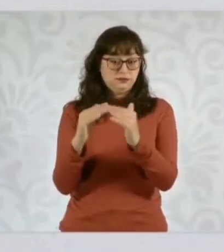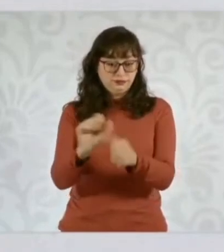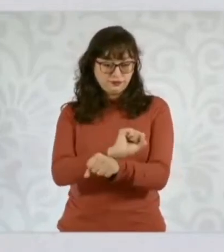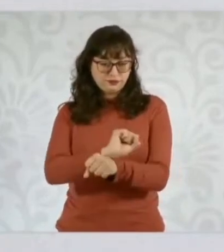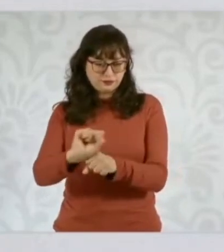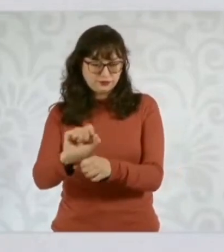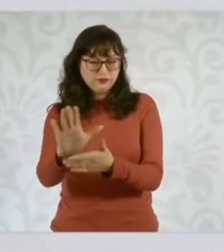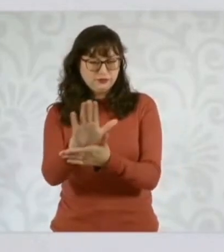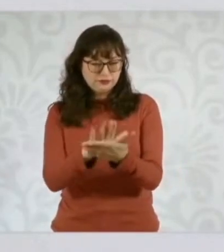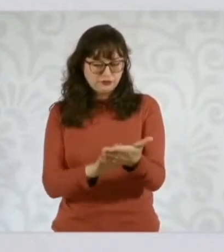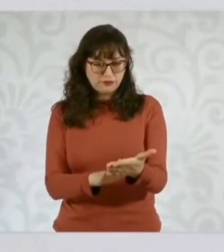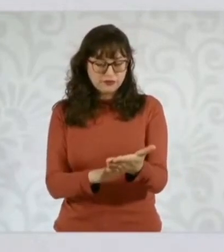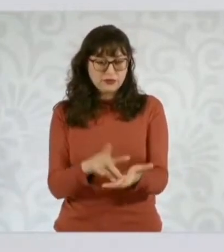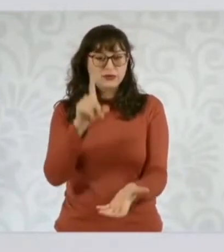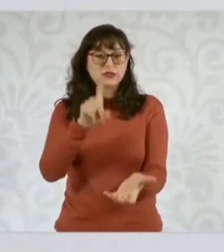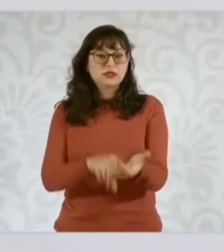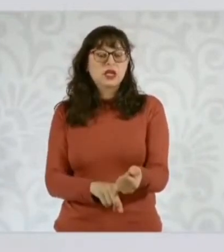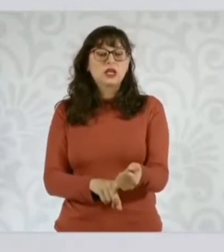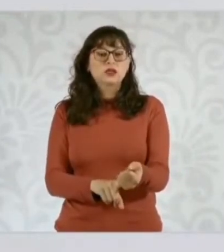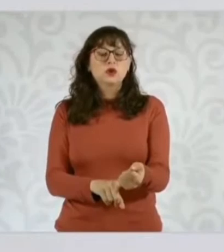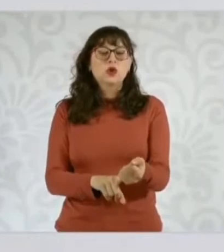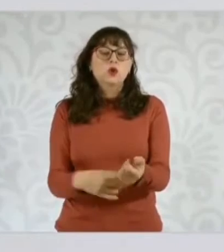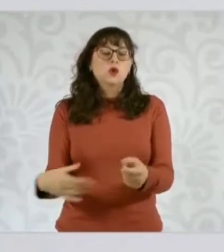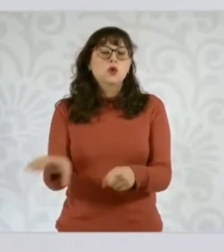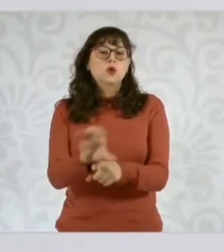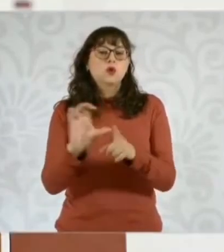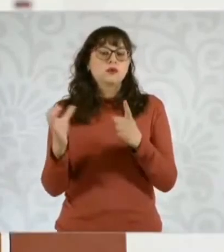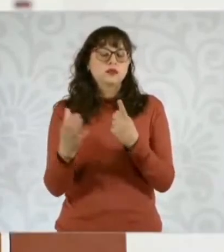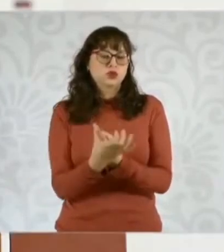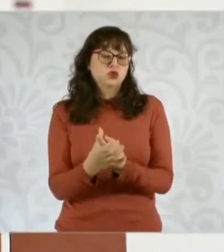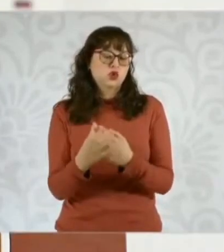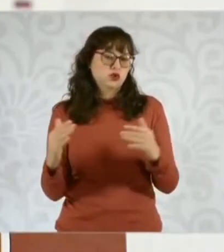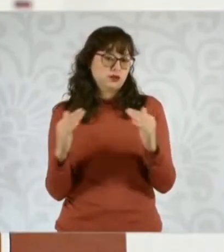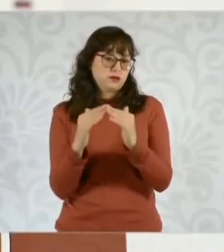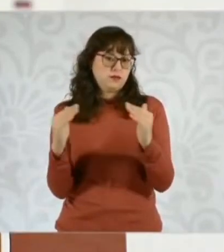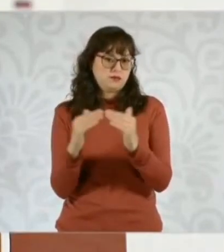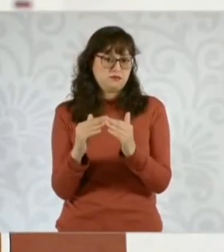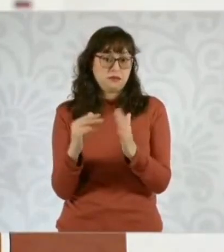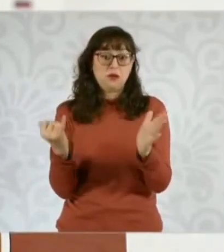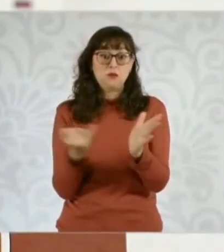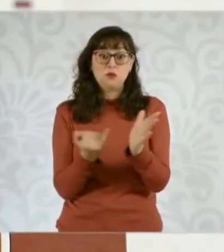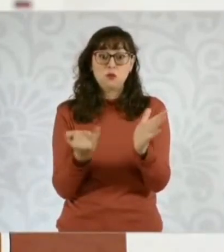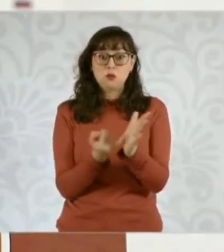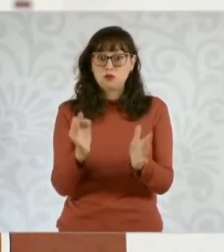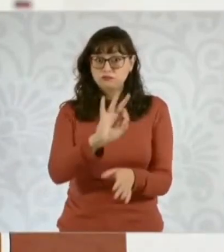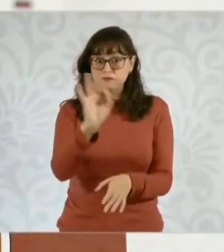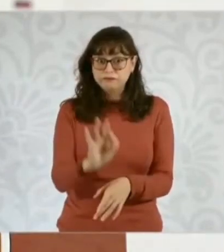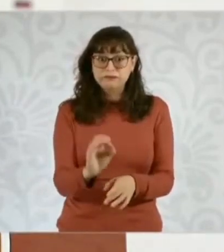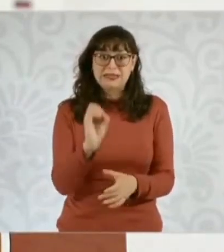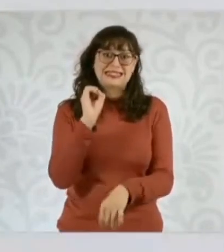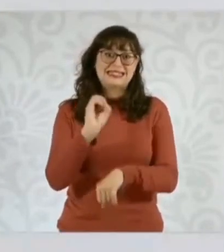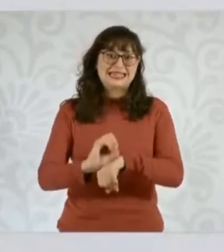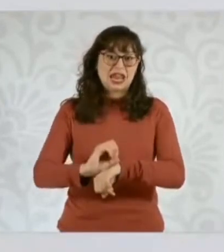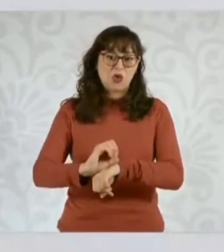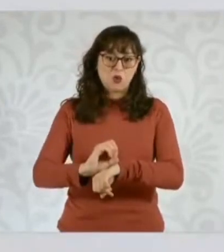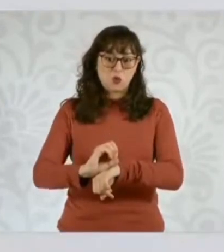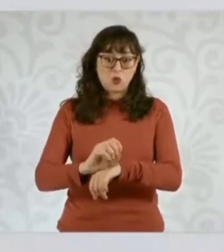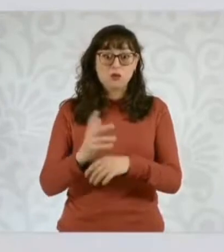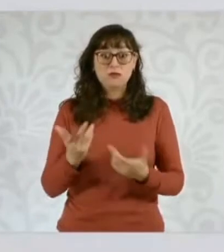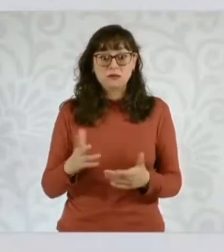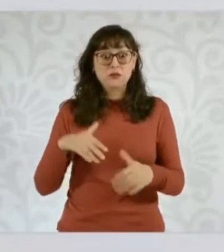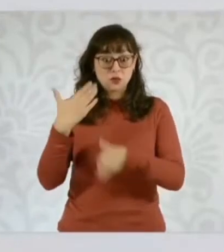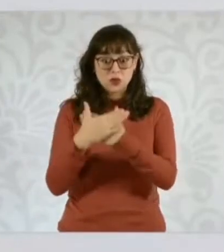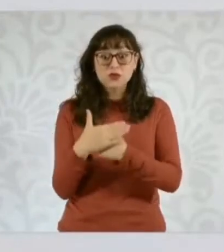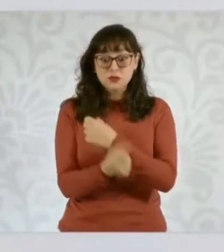a través de la Comisión Nacional de Vivienda, con créditos a cero por ciento de interés. Entonces, esto empieza en